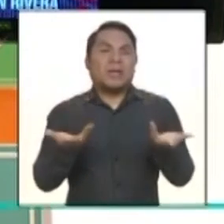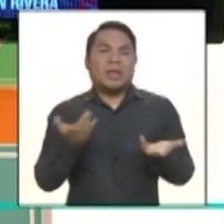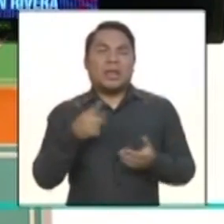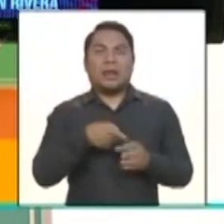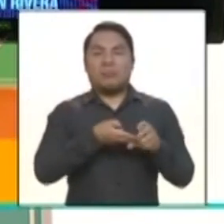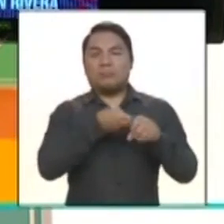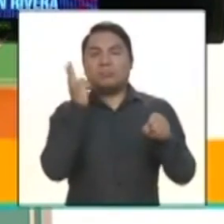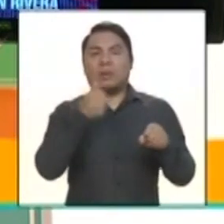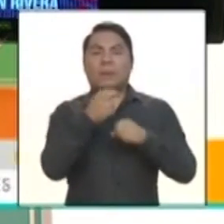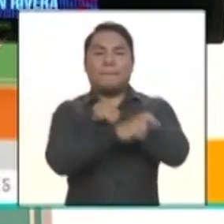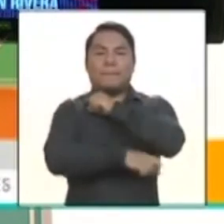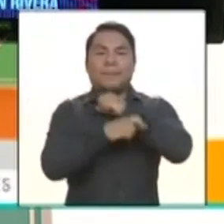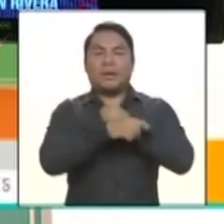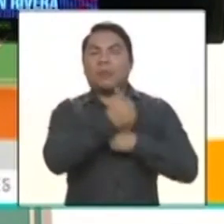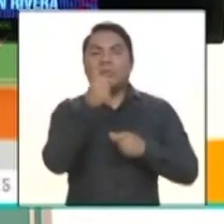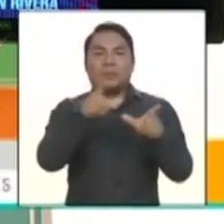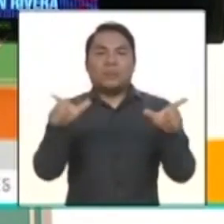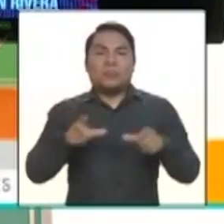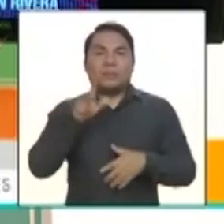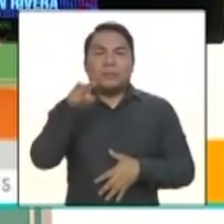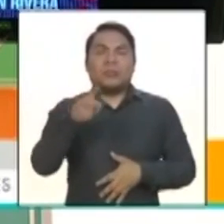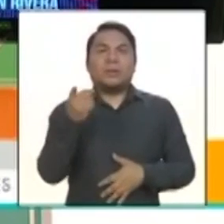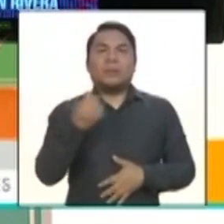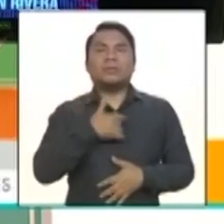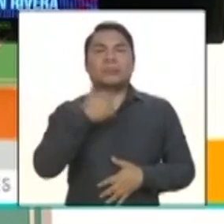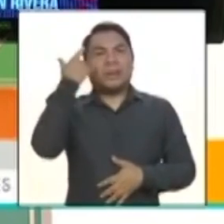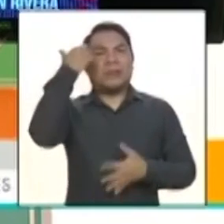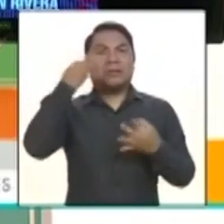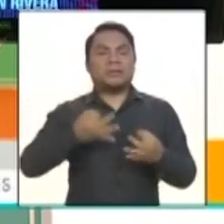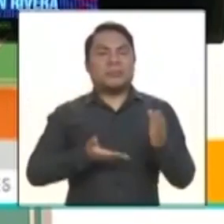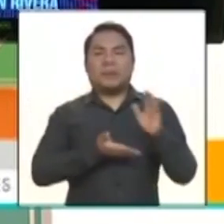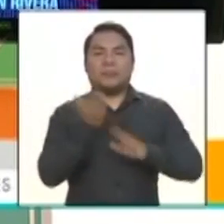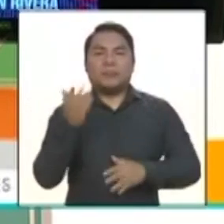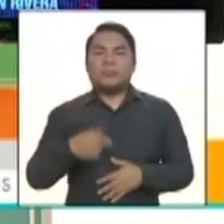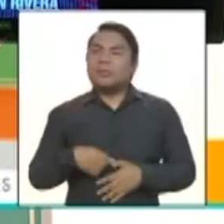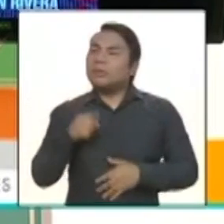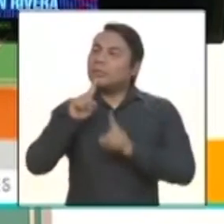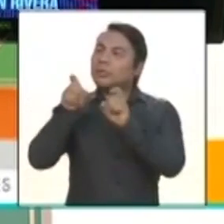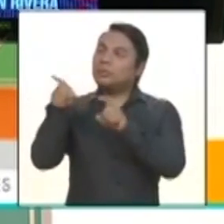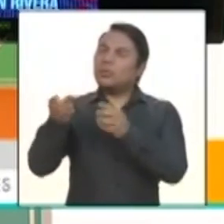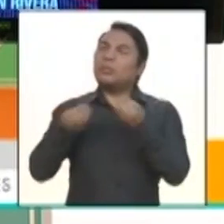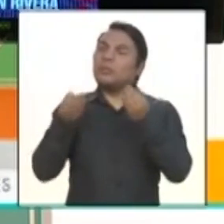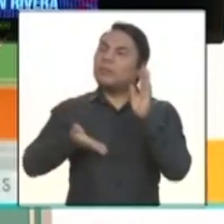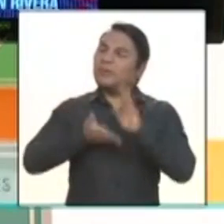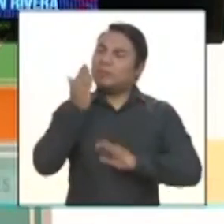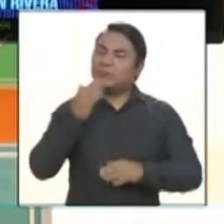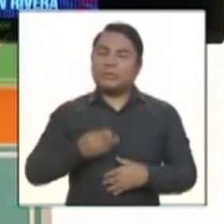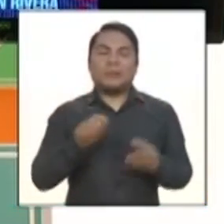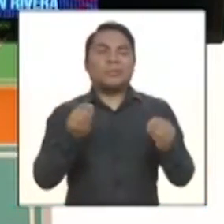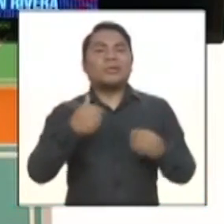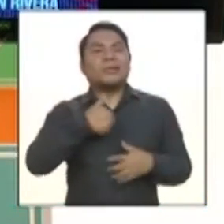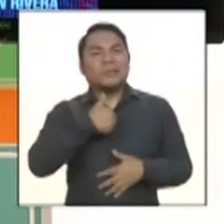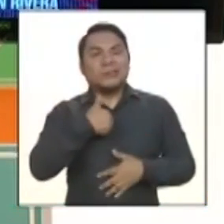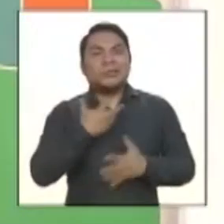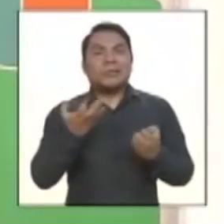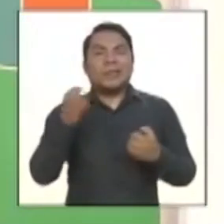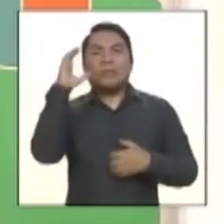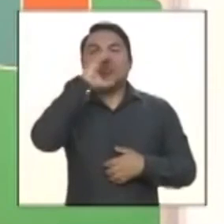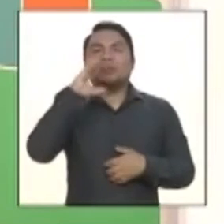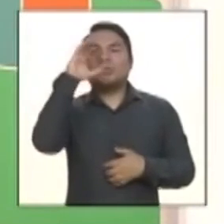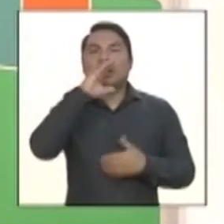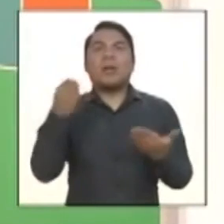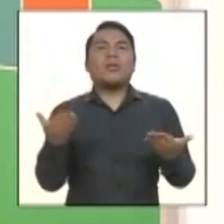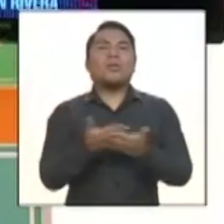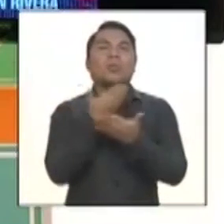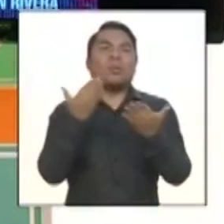necesitar una persona como estímulo para decir, me voy? ¿Por qué te fuiste? Justamente por buscar nuevos horizontes. ¿En qué sentido?